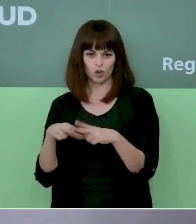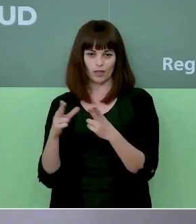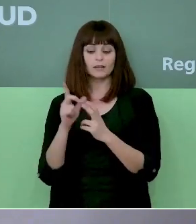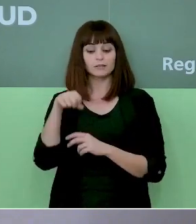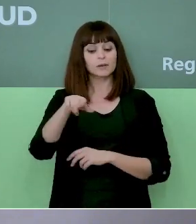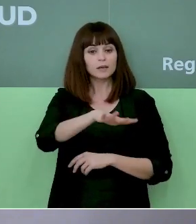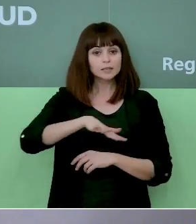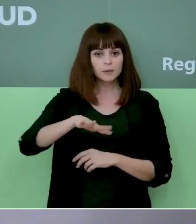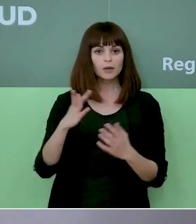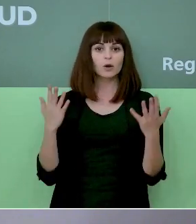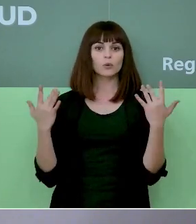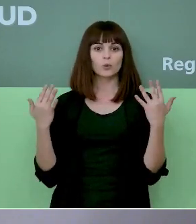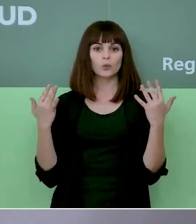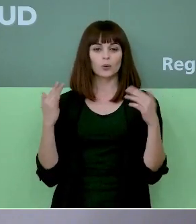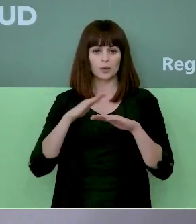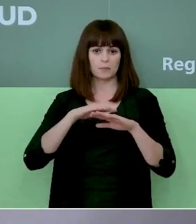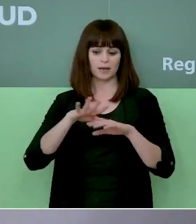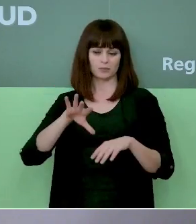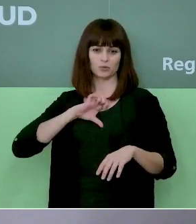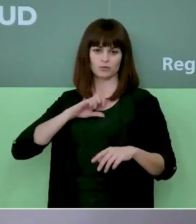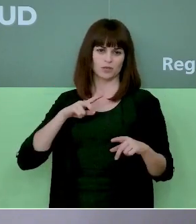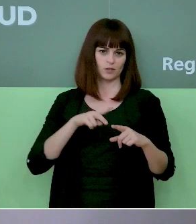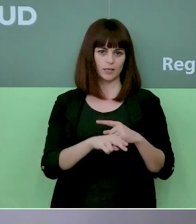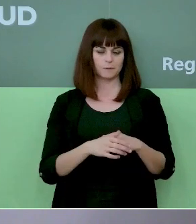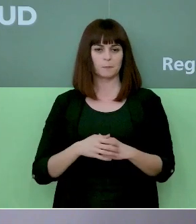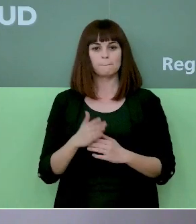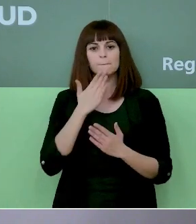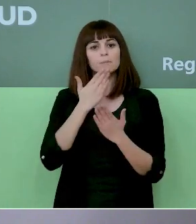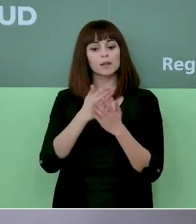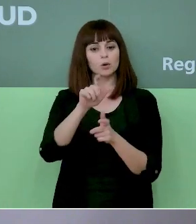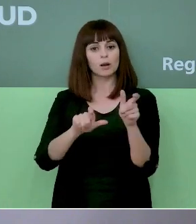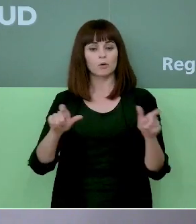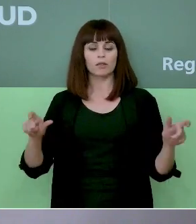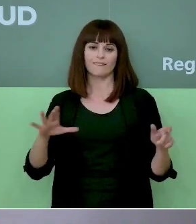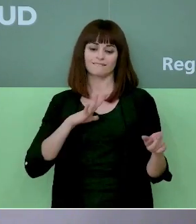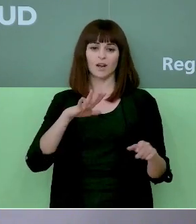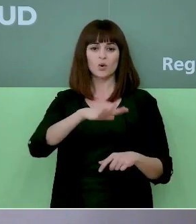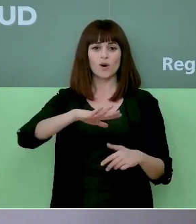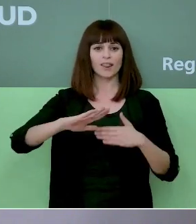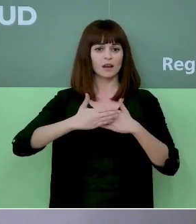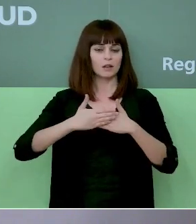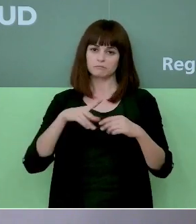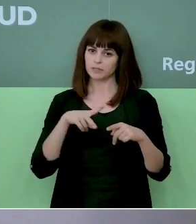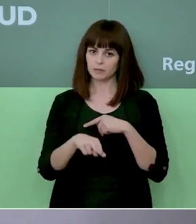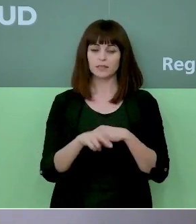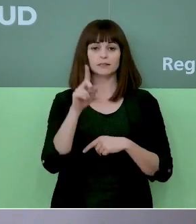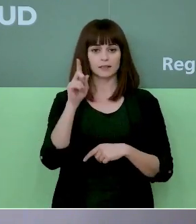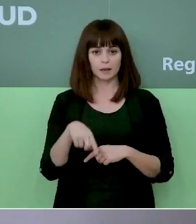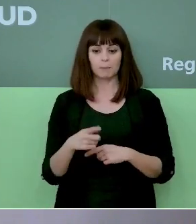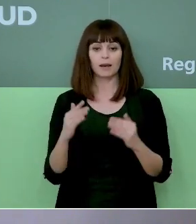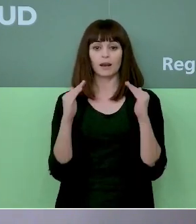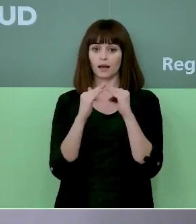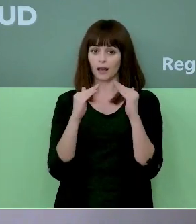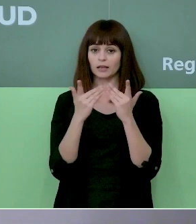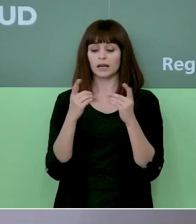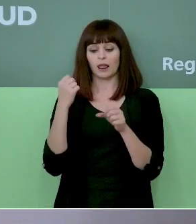espacios, que es fundamental para evitar el contagio. Para ello pedimos a la población que eviten los lugares cerrados y que ventilen sus hogares y